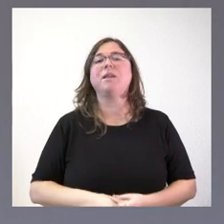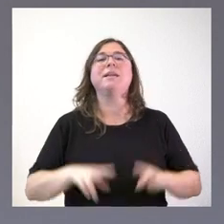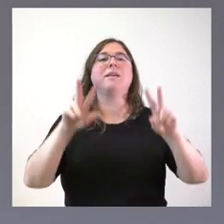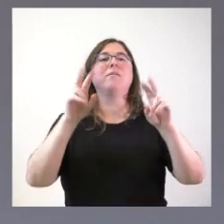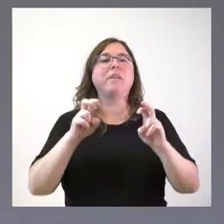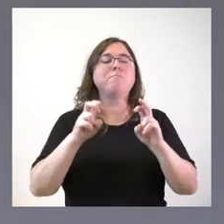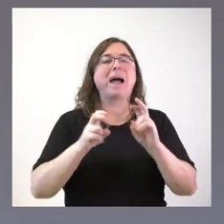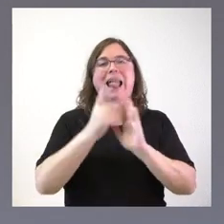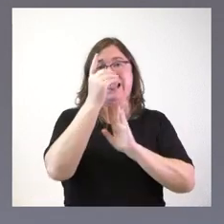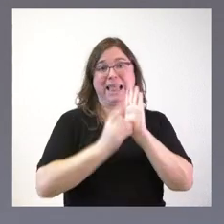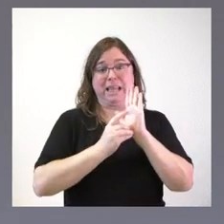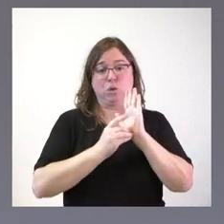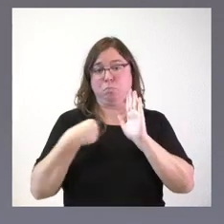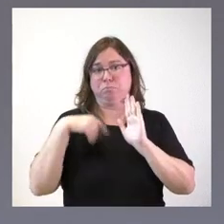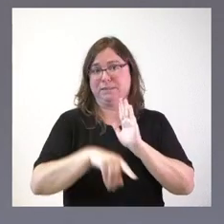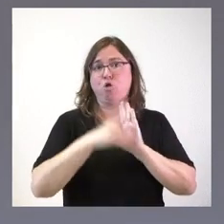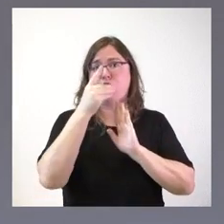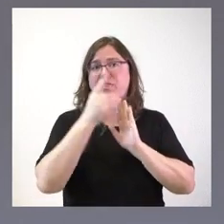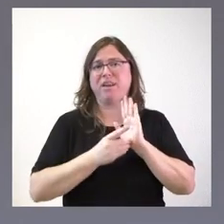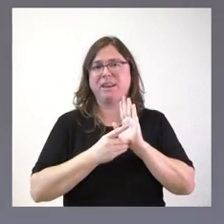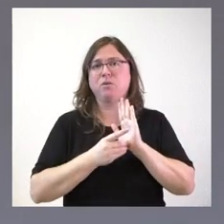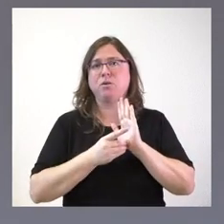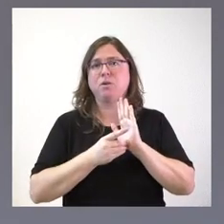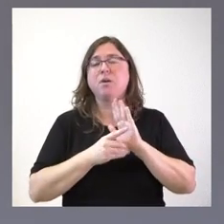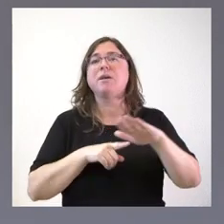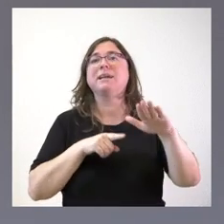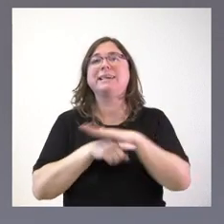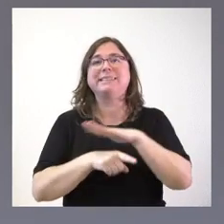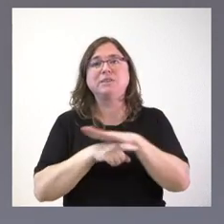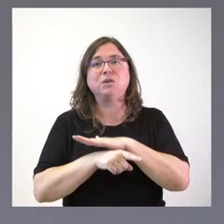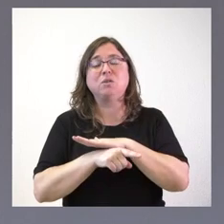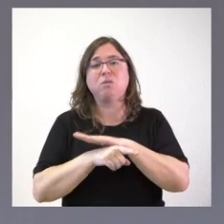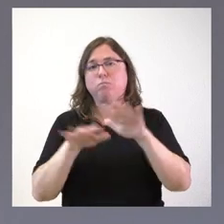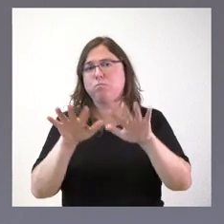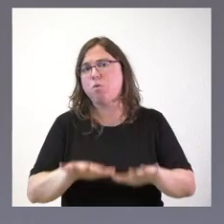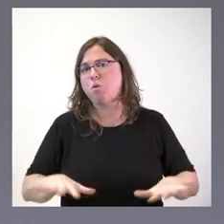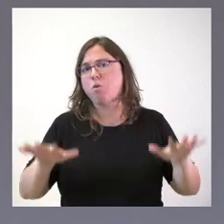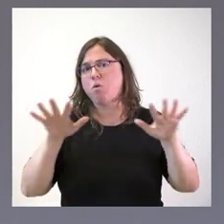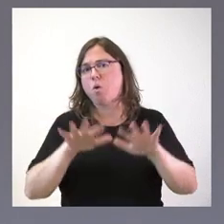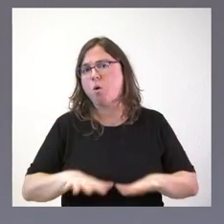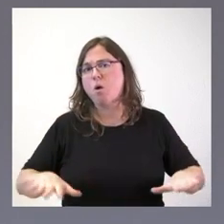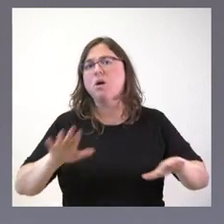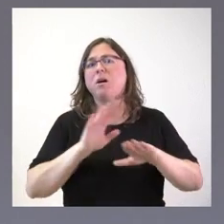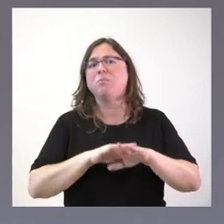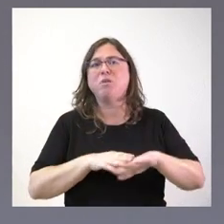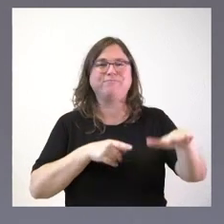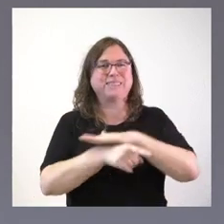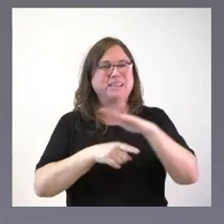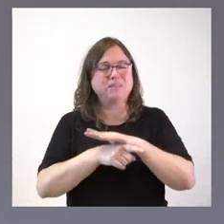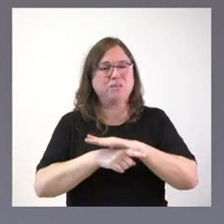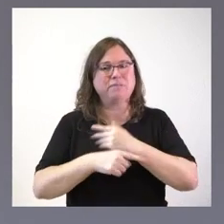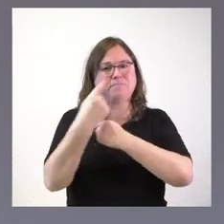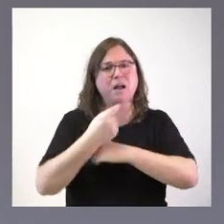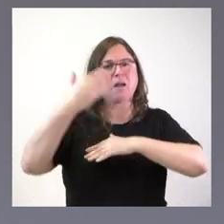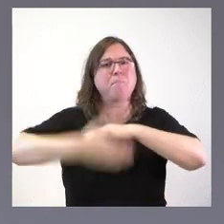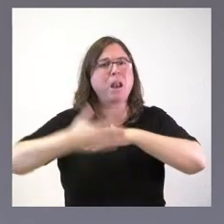decretos, porque este propio decreto ha tenido una tramitación muy lenta, porque hay unos trámites preceptivos que imponen unos plazos que